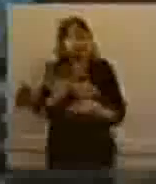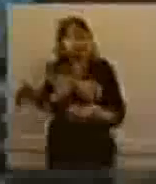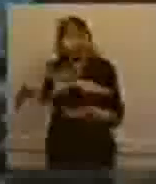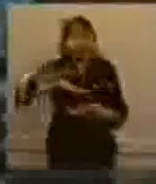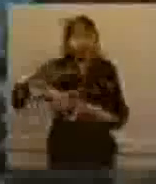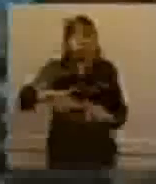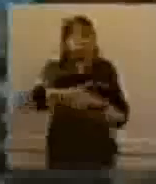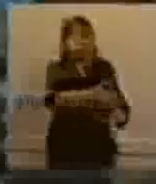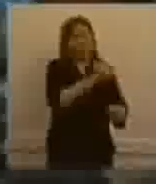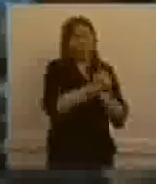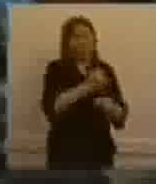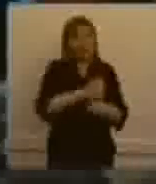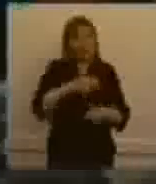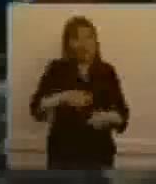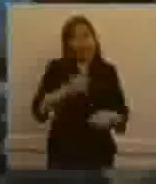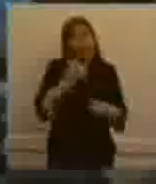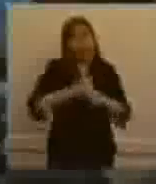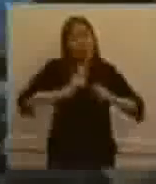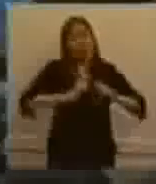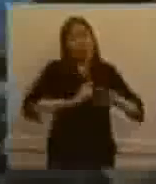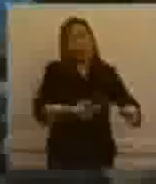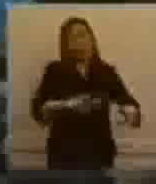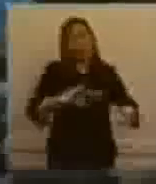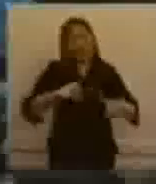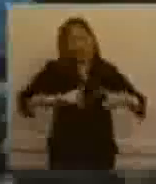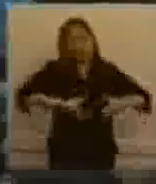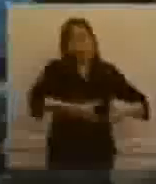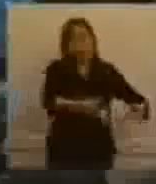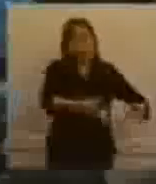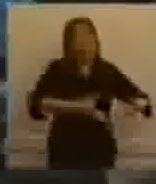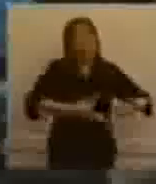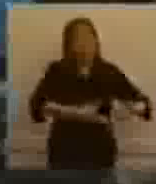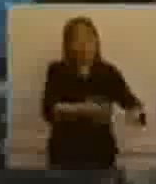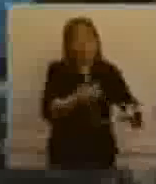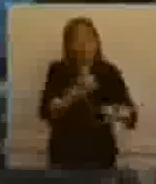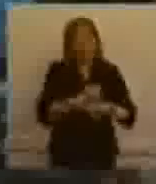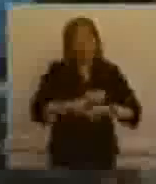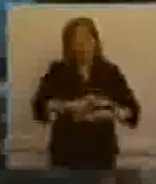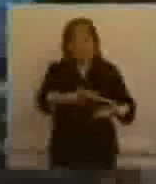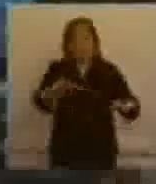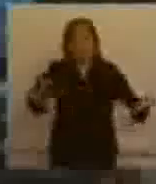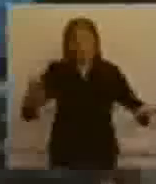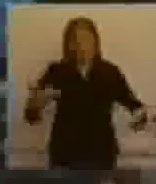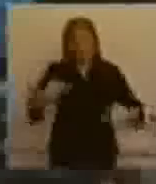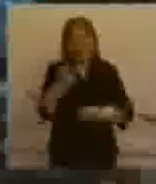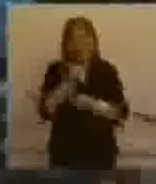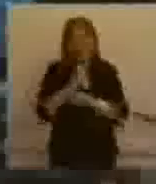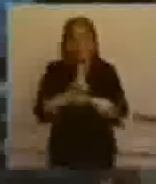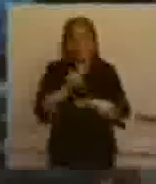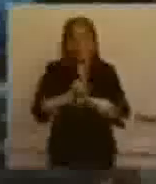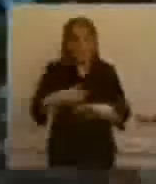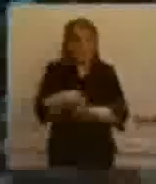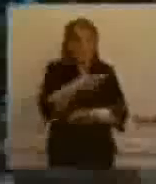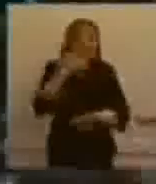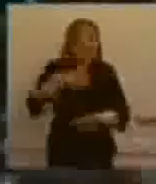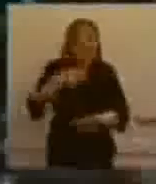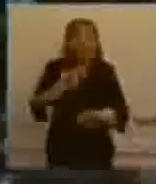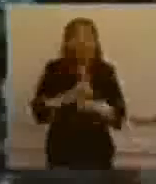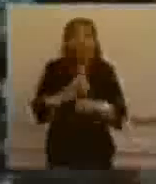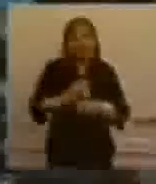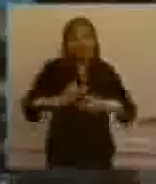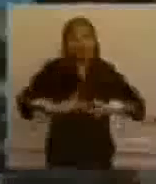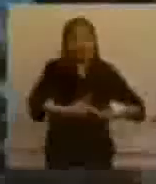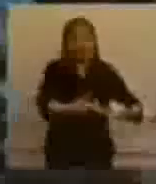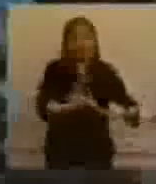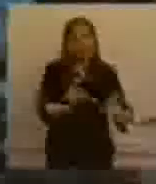empleos a través de la obra pública, y de paso, además, dotamos de una infraestructura imprescindible para la zona de conectividad